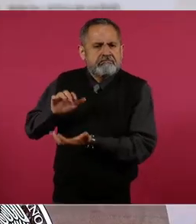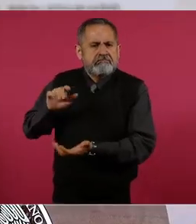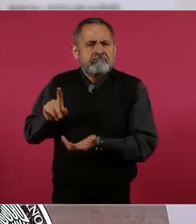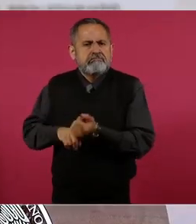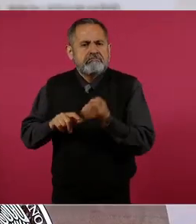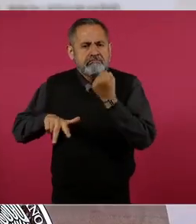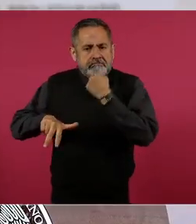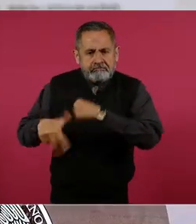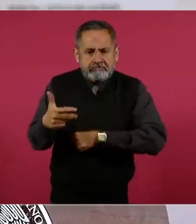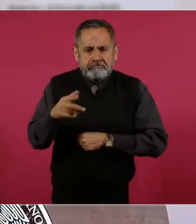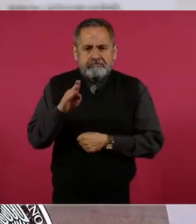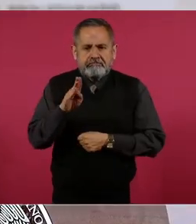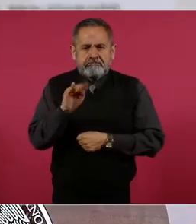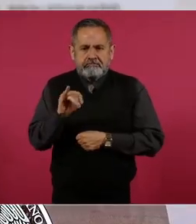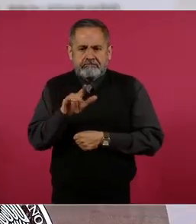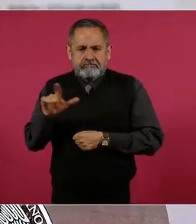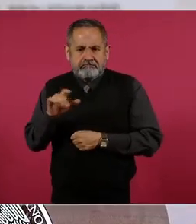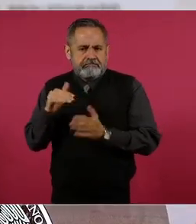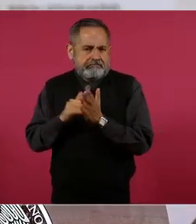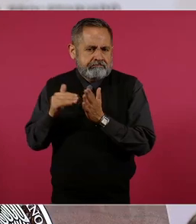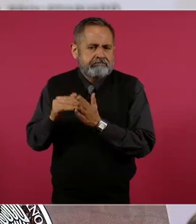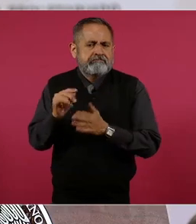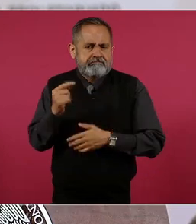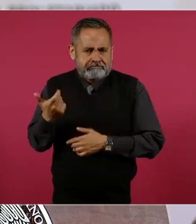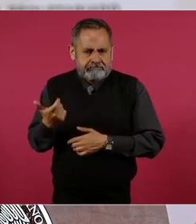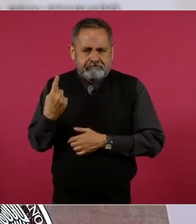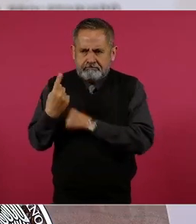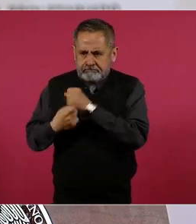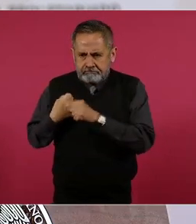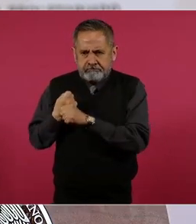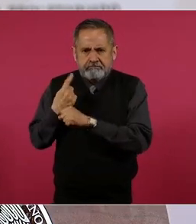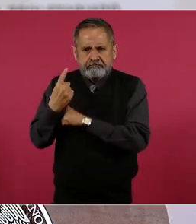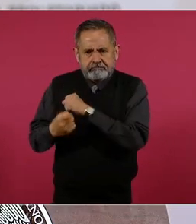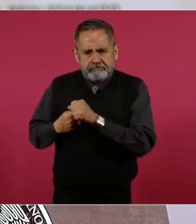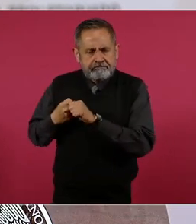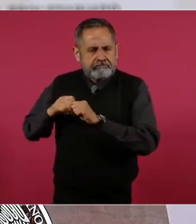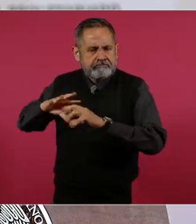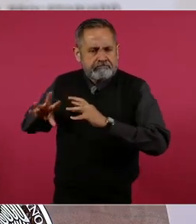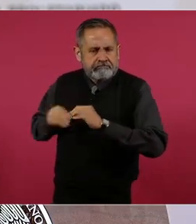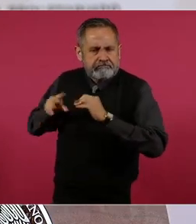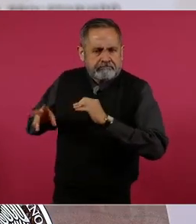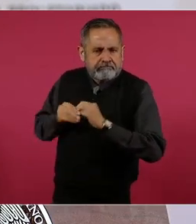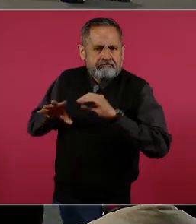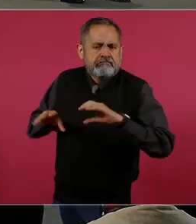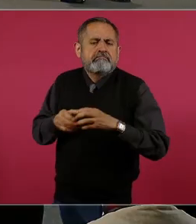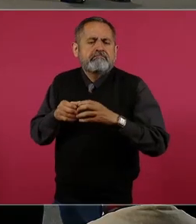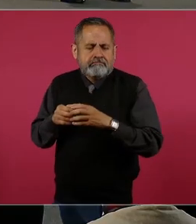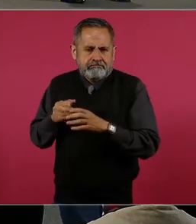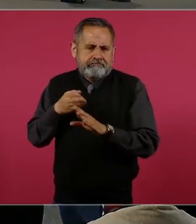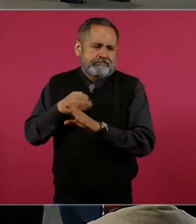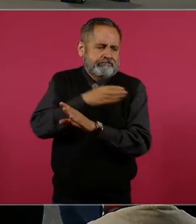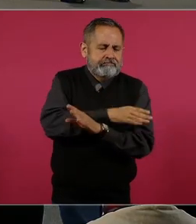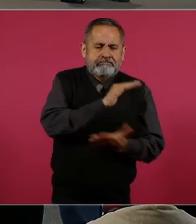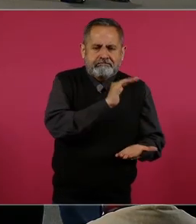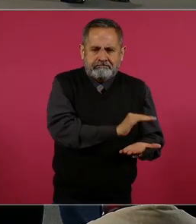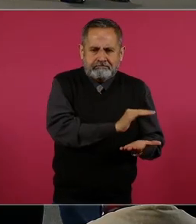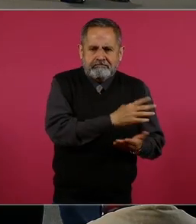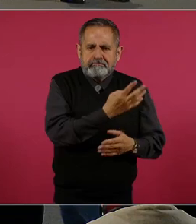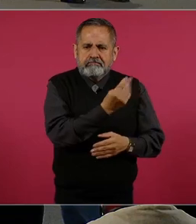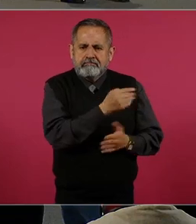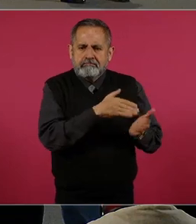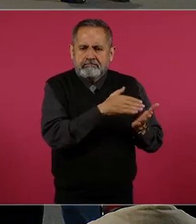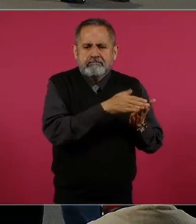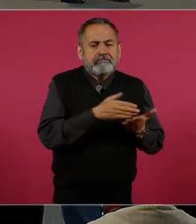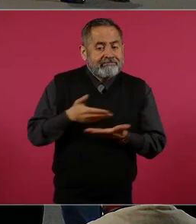a 13 billones de pesos por año, que se compara muy favorablemente, muy por encima de los casi nueve billones